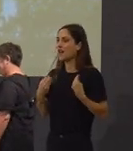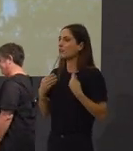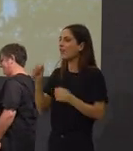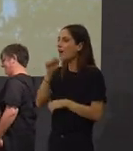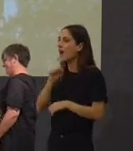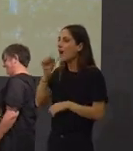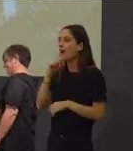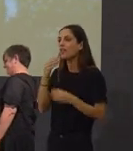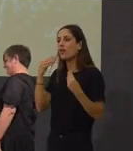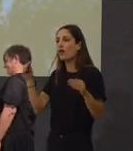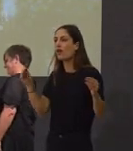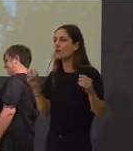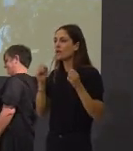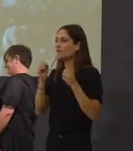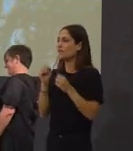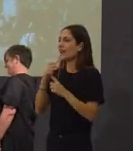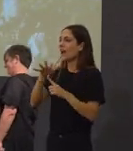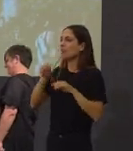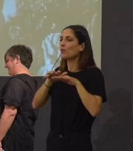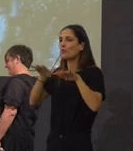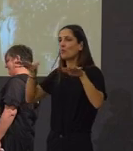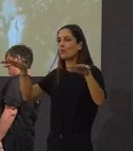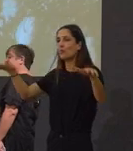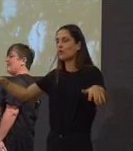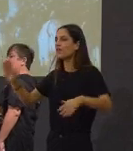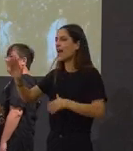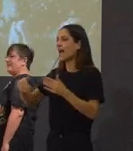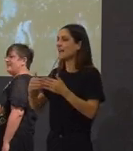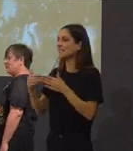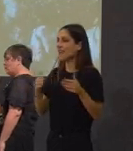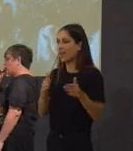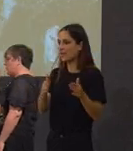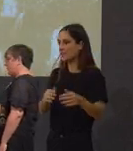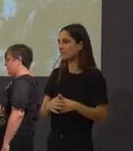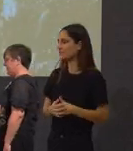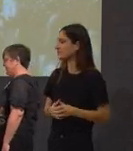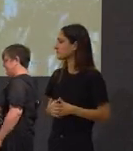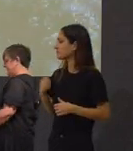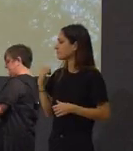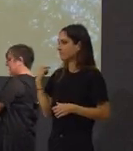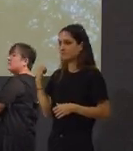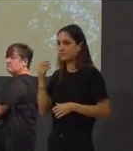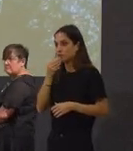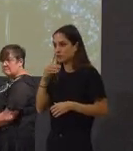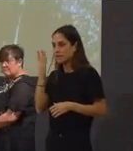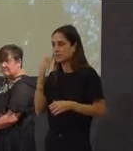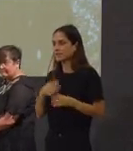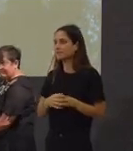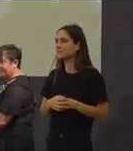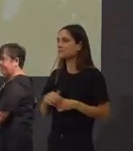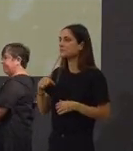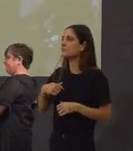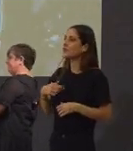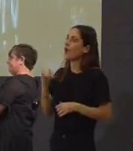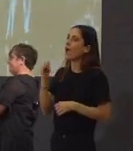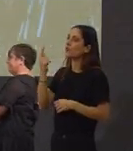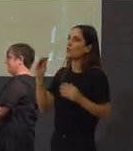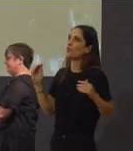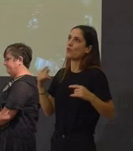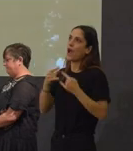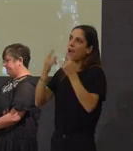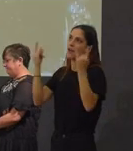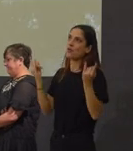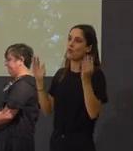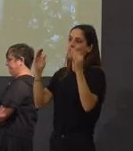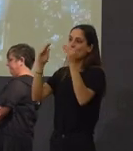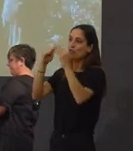expande por las laderas y baja hasta los caminos. Esto es una maravilla. Teño un amor na montaña, teño un amor